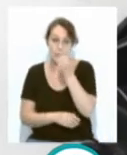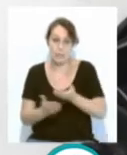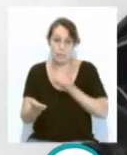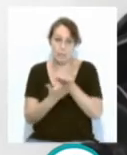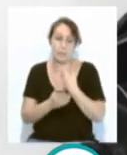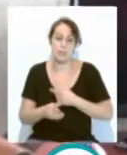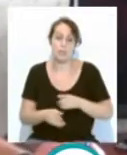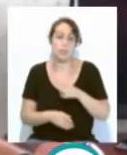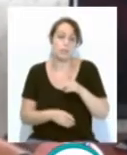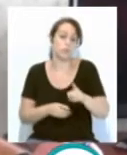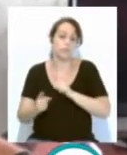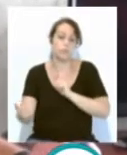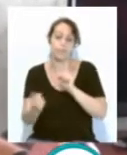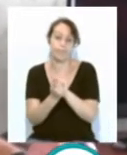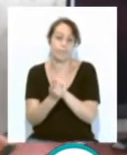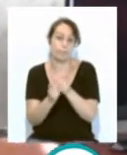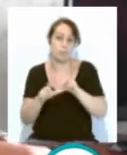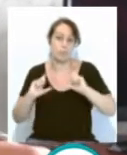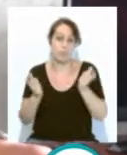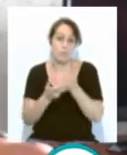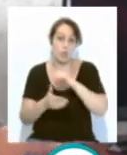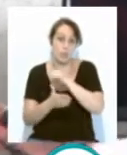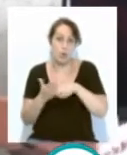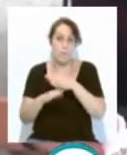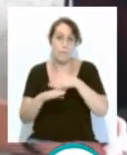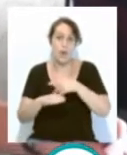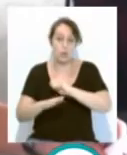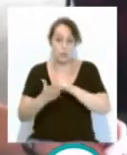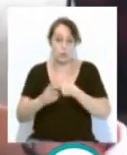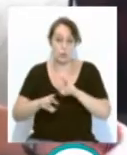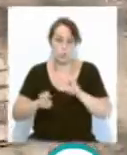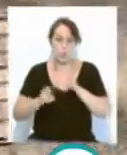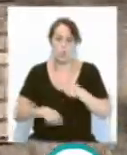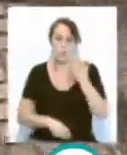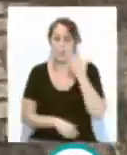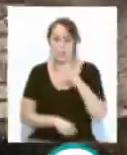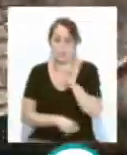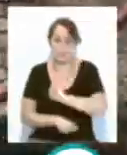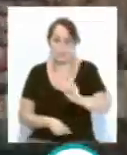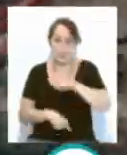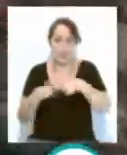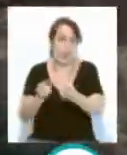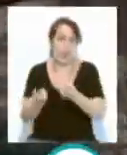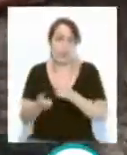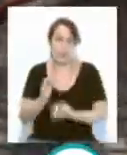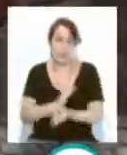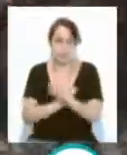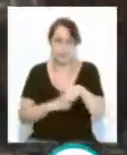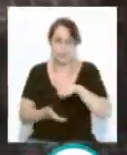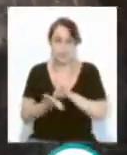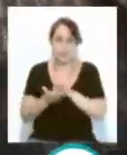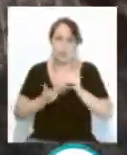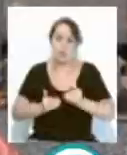exigiendo la reunión ya de la Mesa de Contratación para el nuevo contrato del Servicio de Limpieza Viaria, un servicio que se mantiene